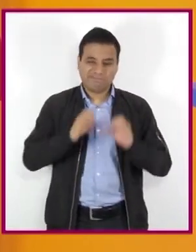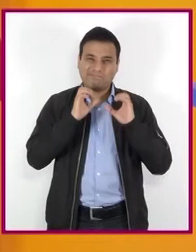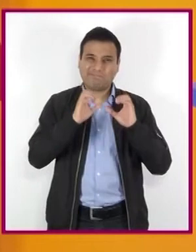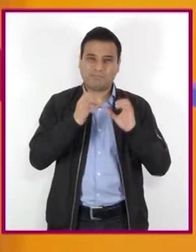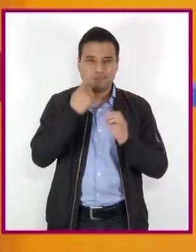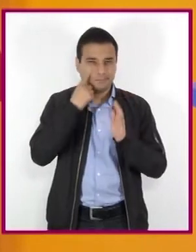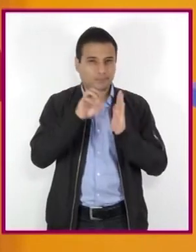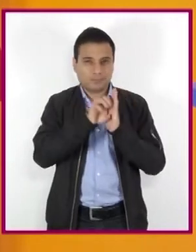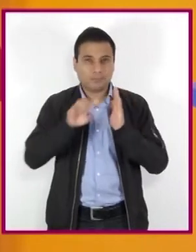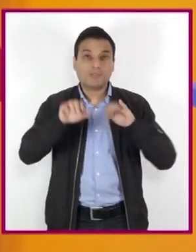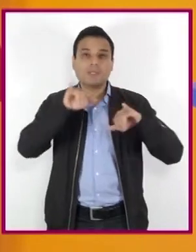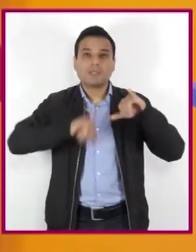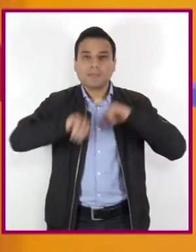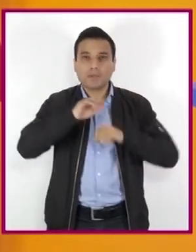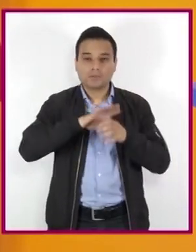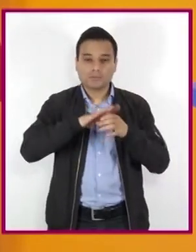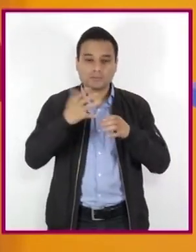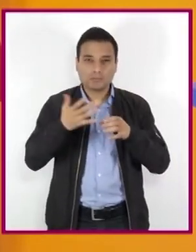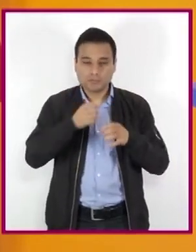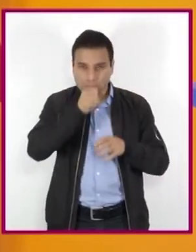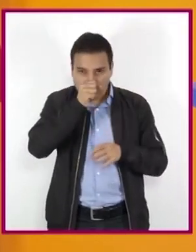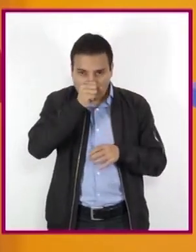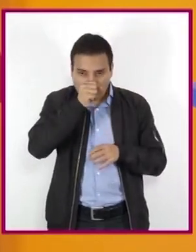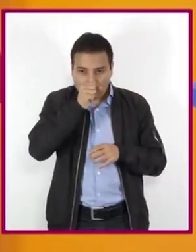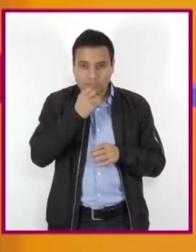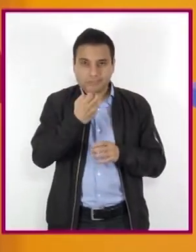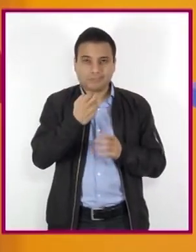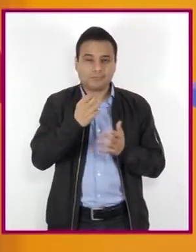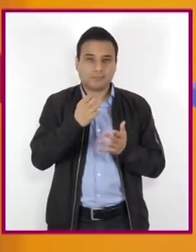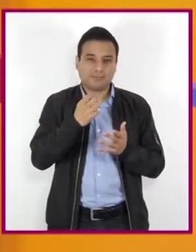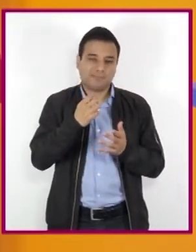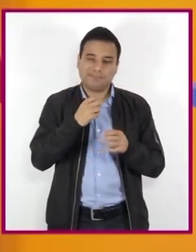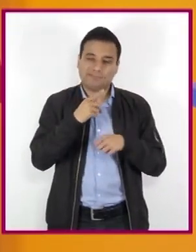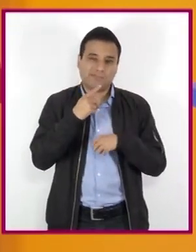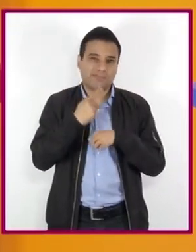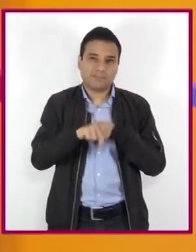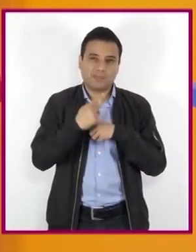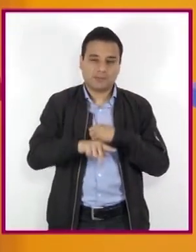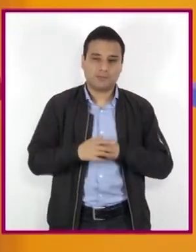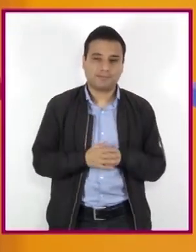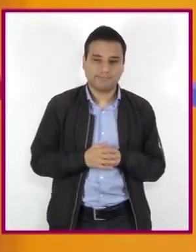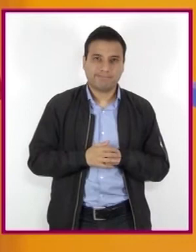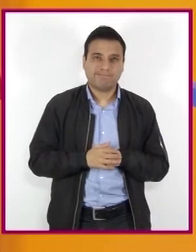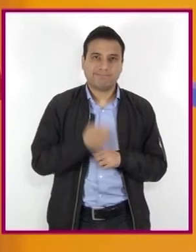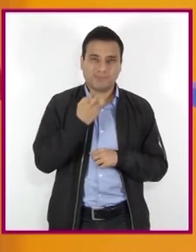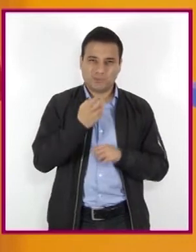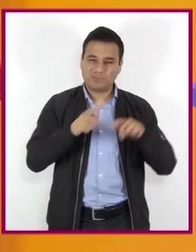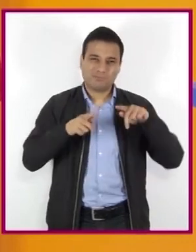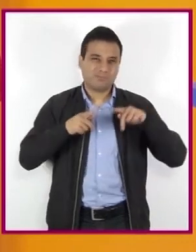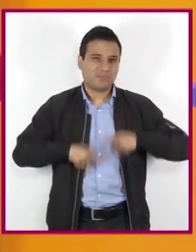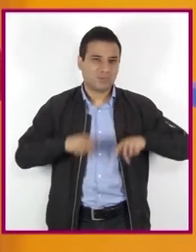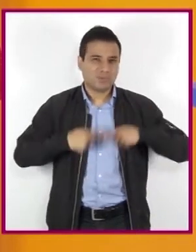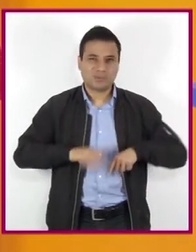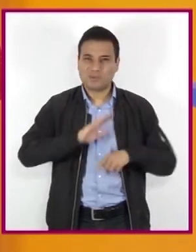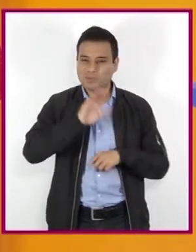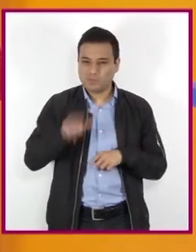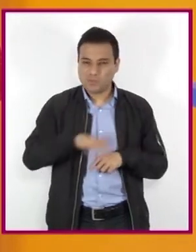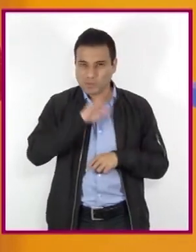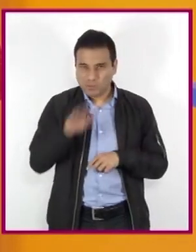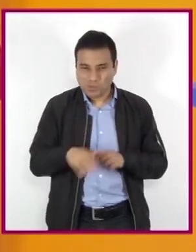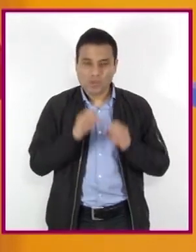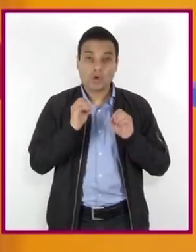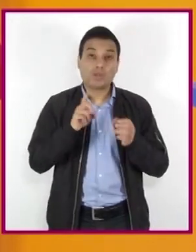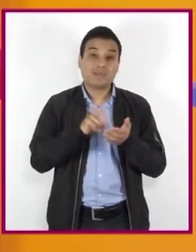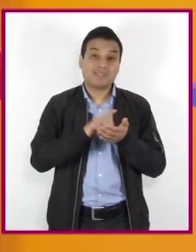químicos lícitos con efectos psicotrópicos, como los inhalables, son causas de altas tasas de morbilidad, discapacidad